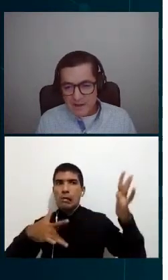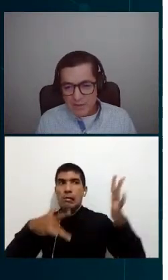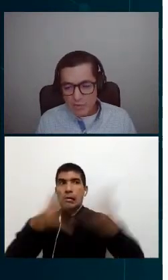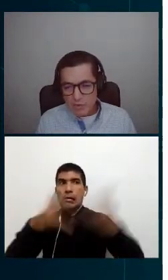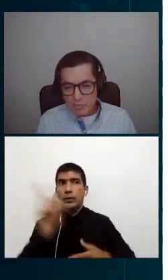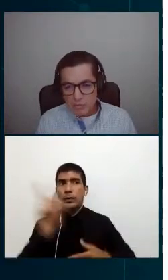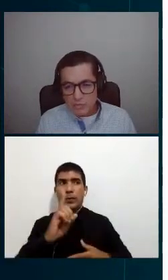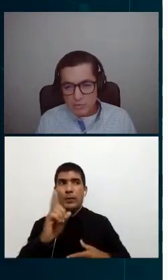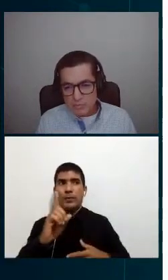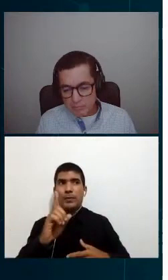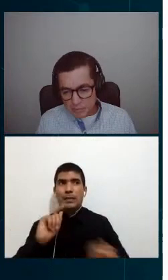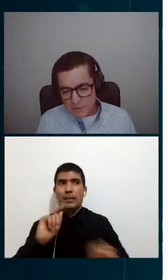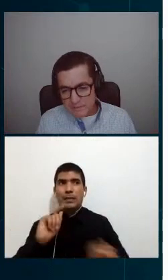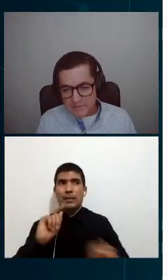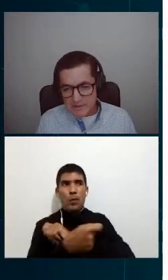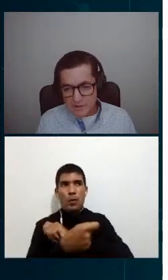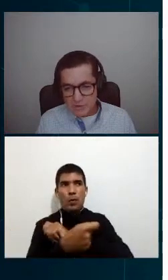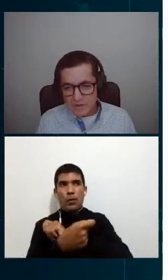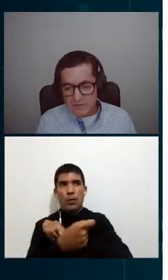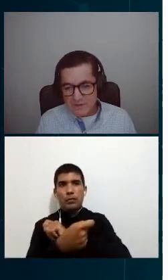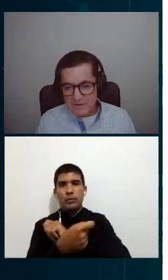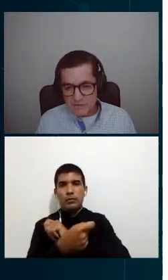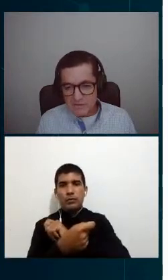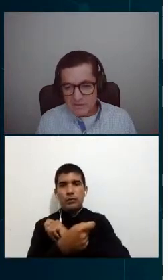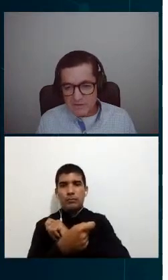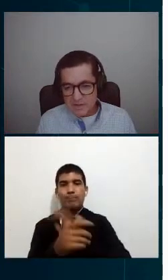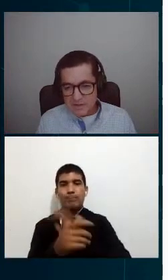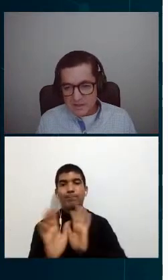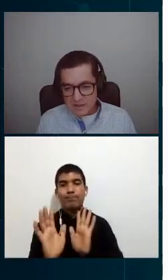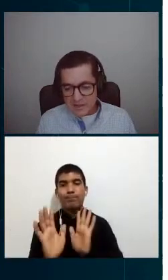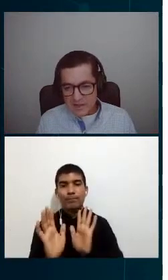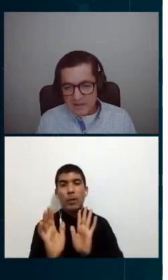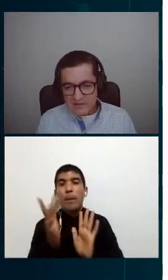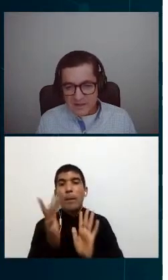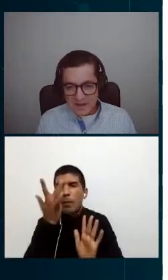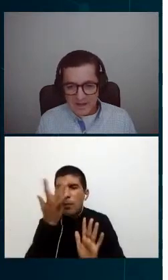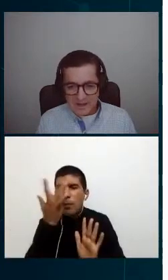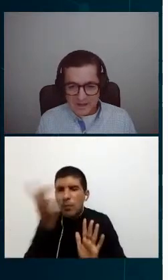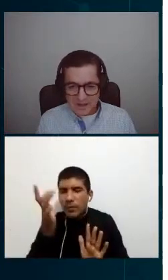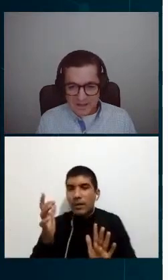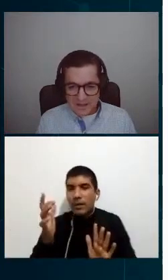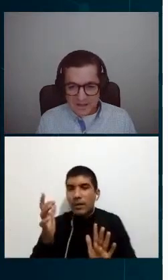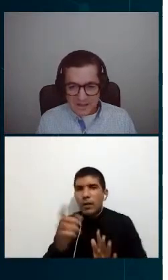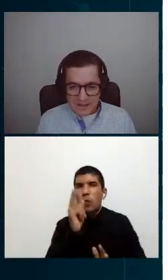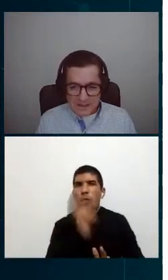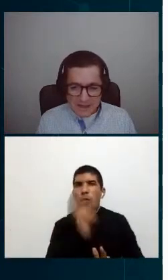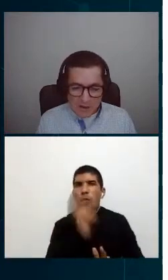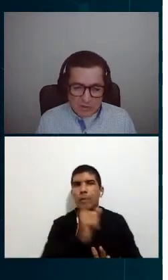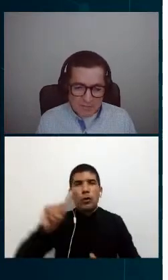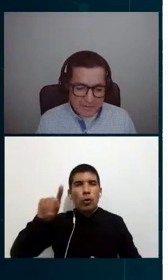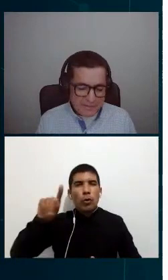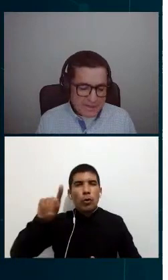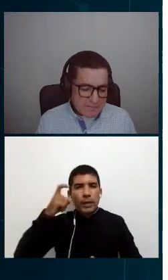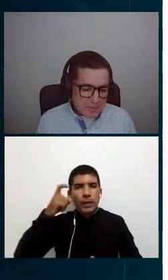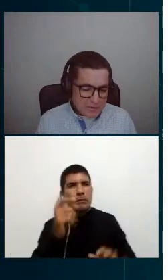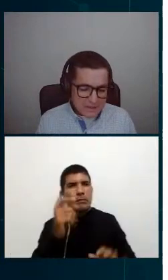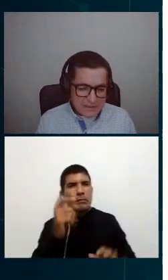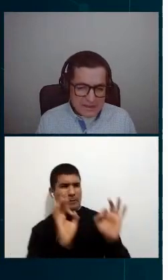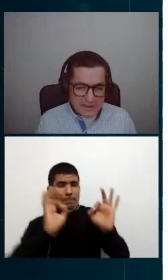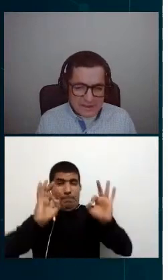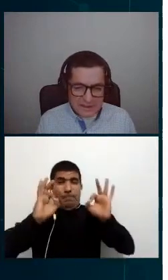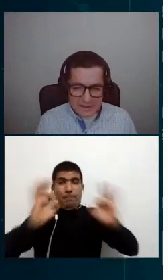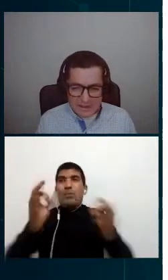replantear otro punto por temas de contaminación en la señal la otra parte